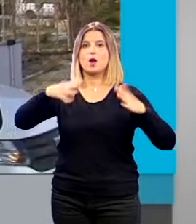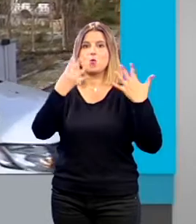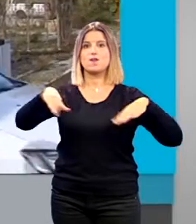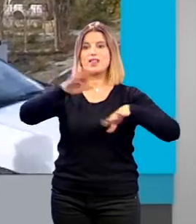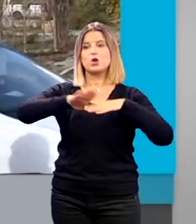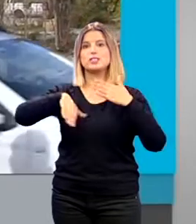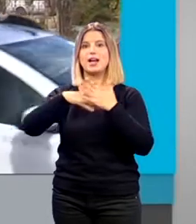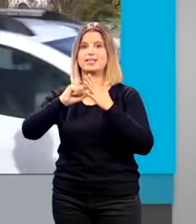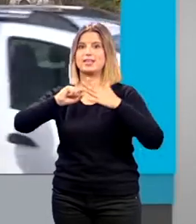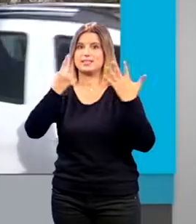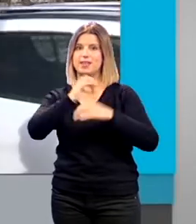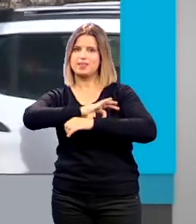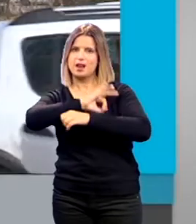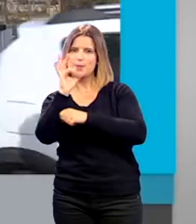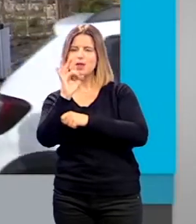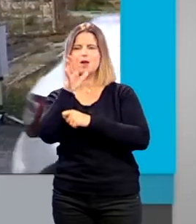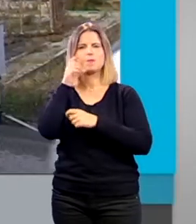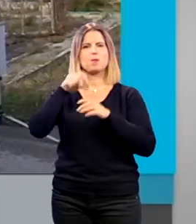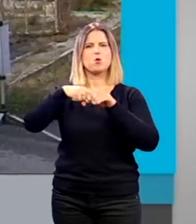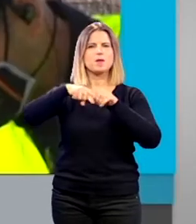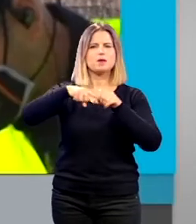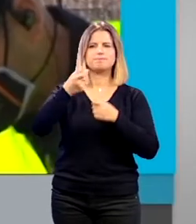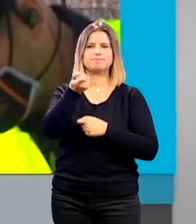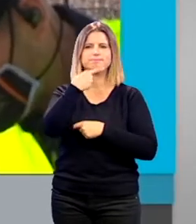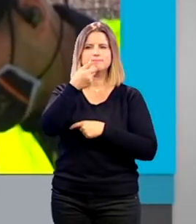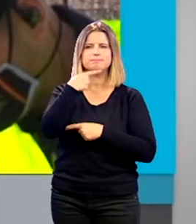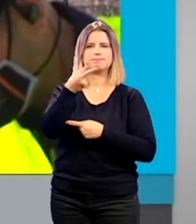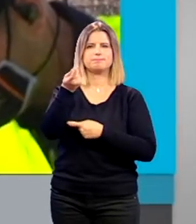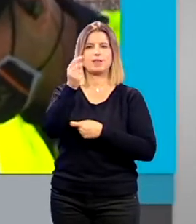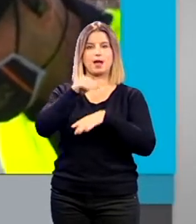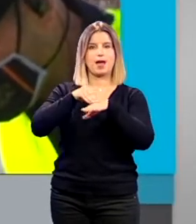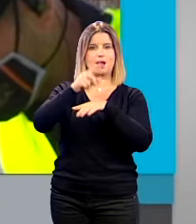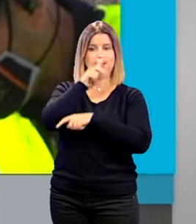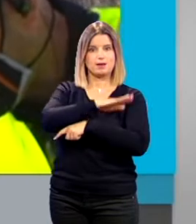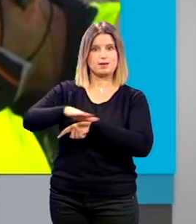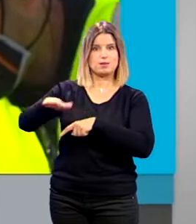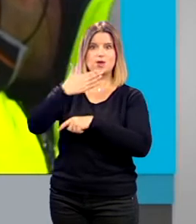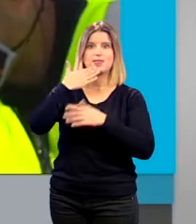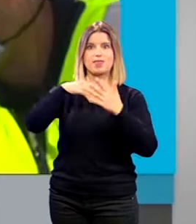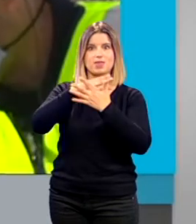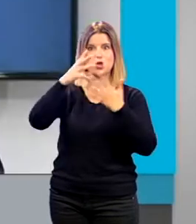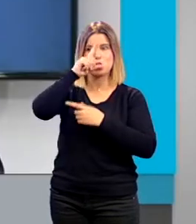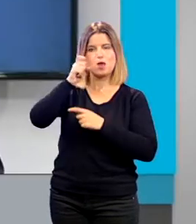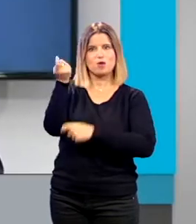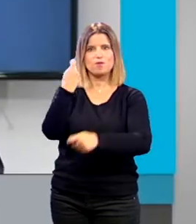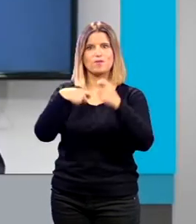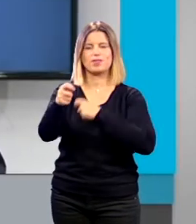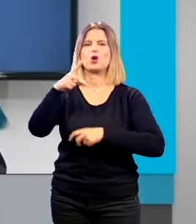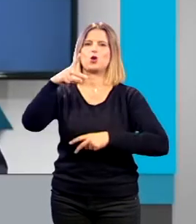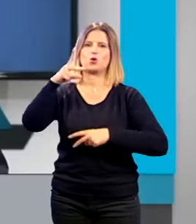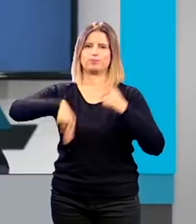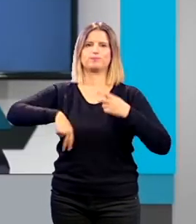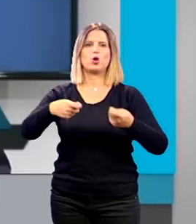mañana controlará aforos, estupefacientes, venta de alcohol a menores, así como la seguridad en las calles. El tema del ocio nocturno